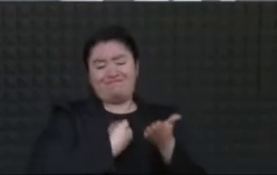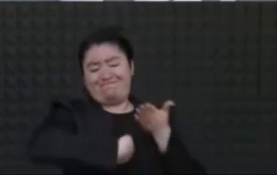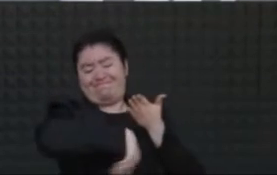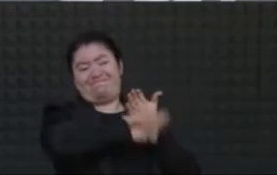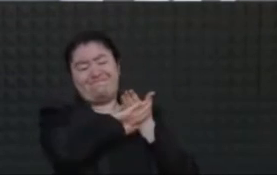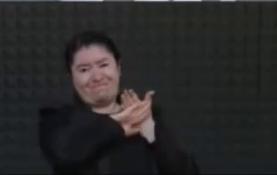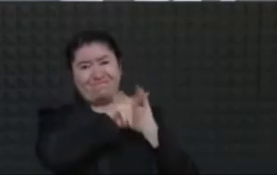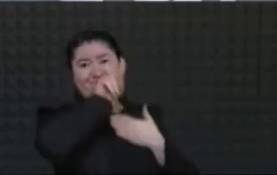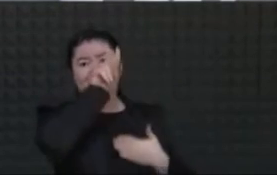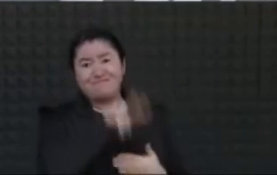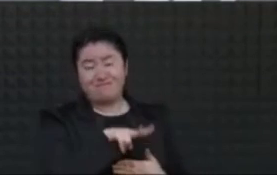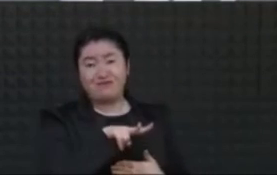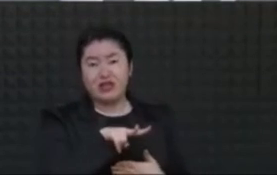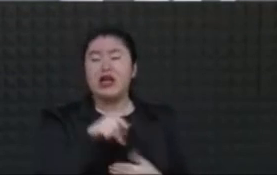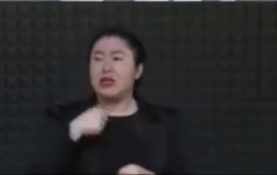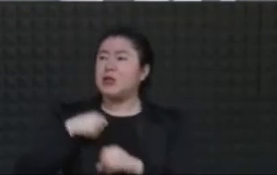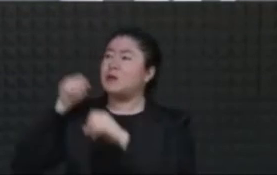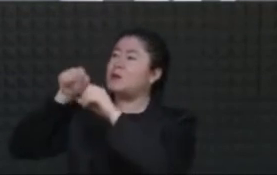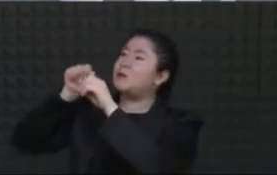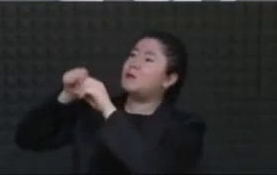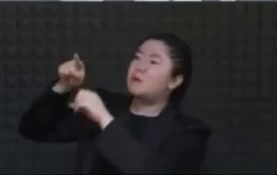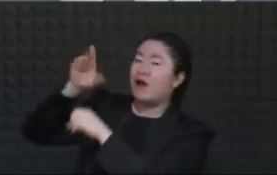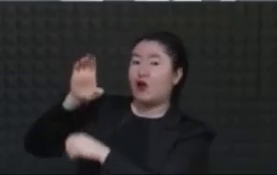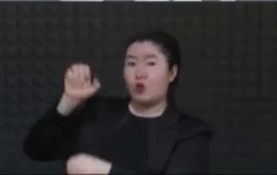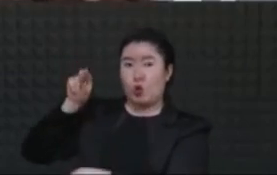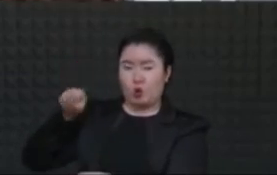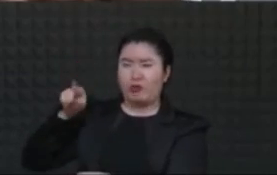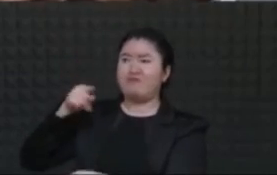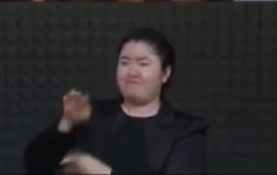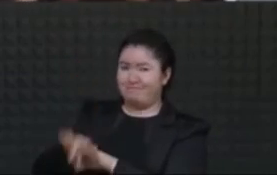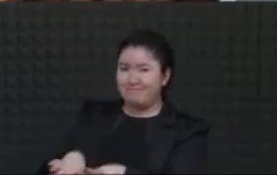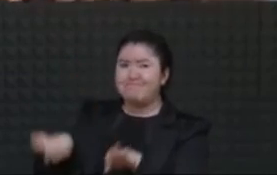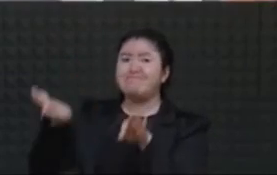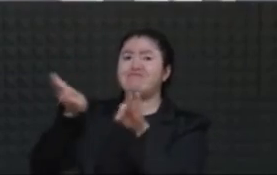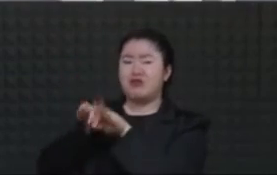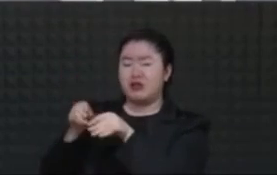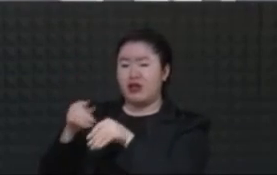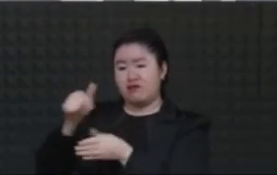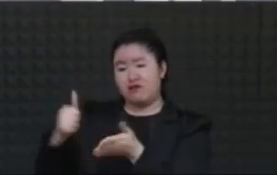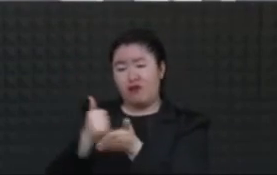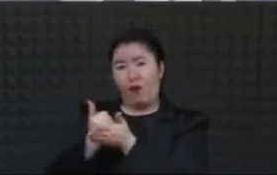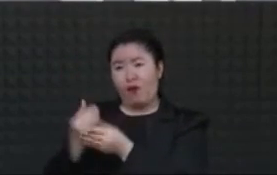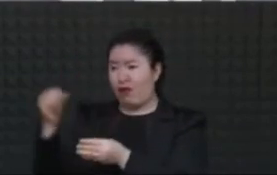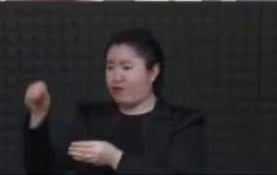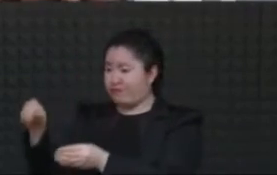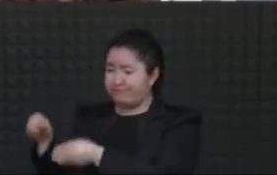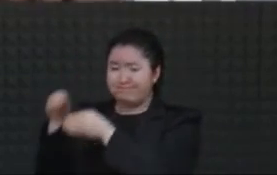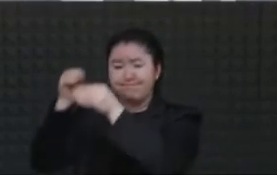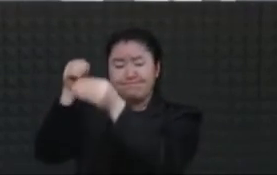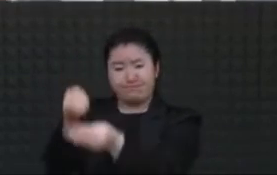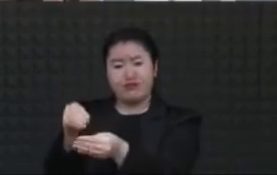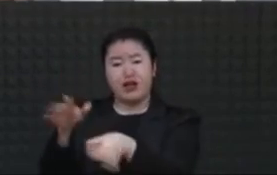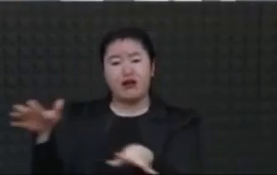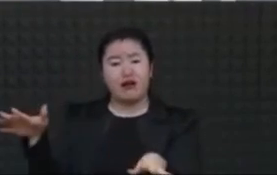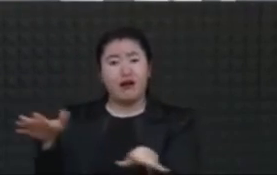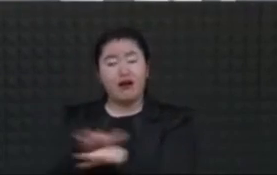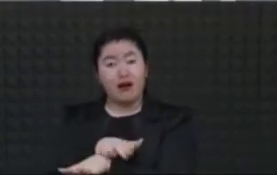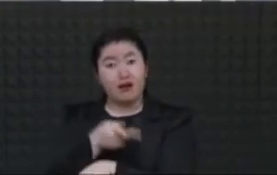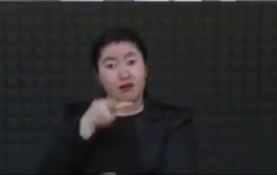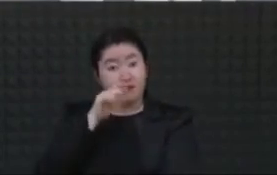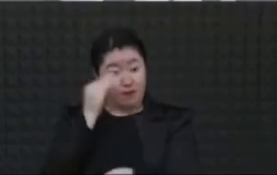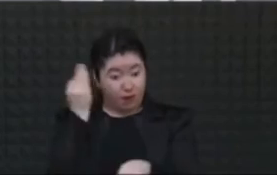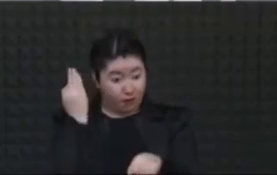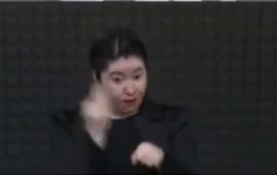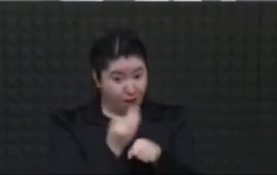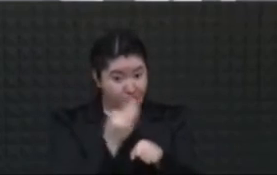Claro que la estatua de Colón debe prevalecer en algún lugar de la ciudad, pero el lugar que hoy